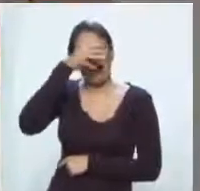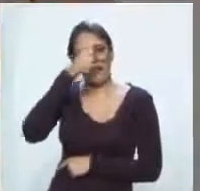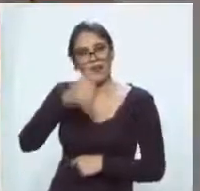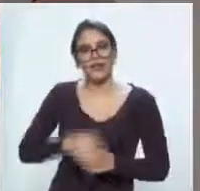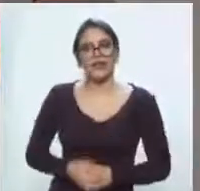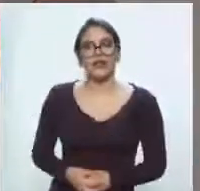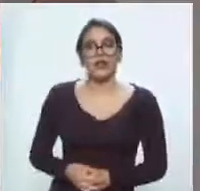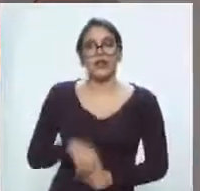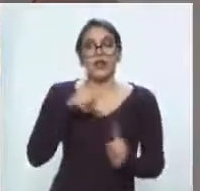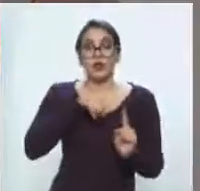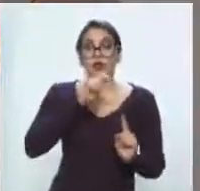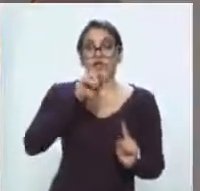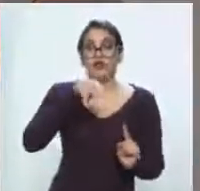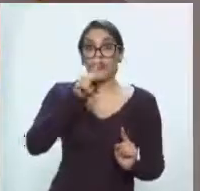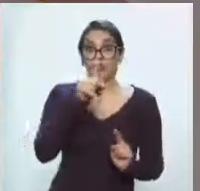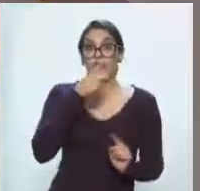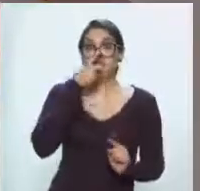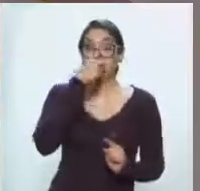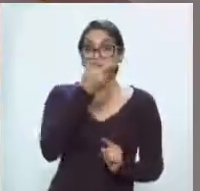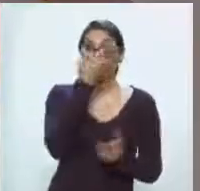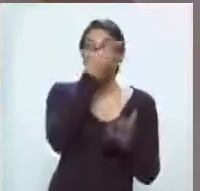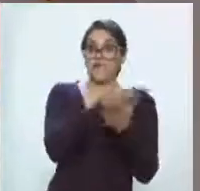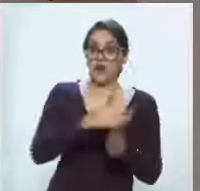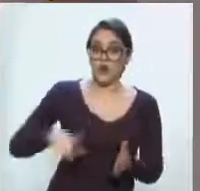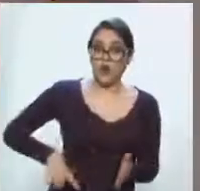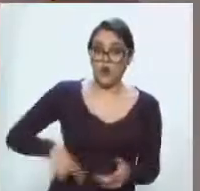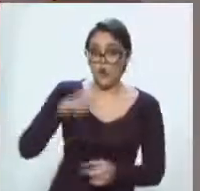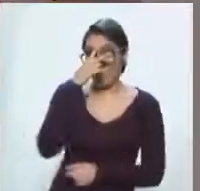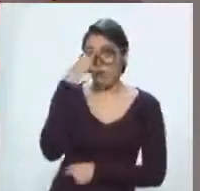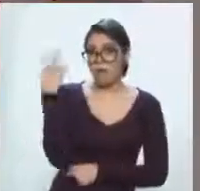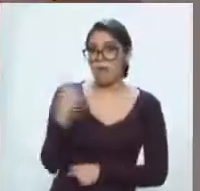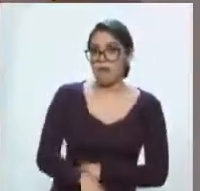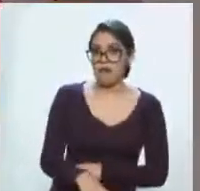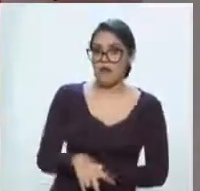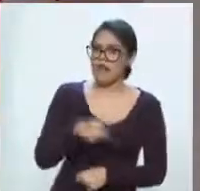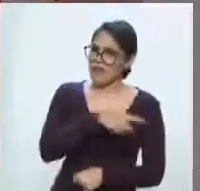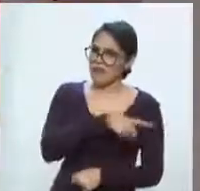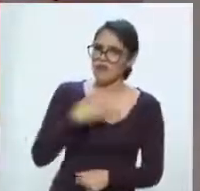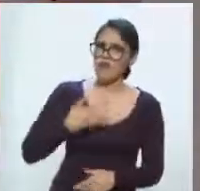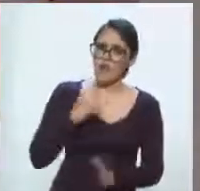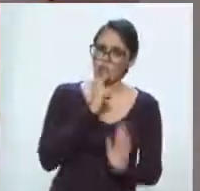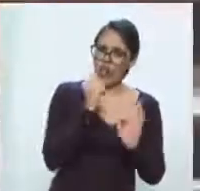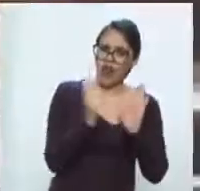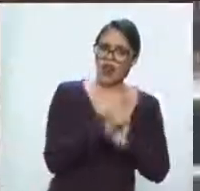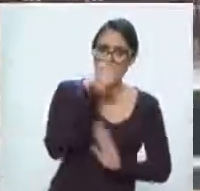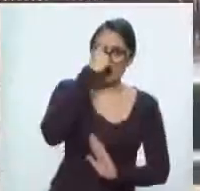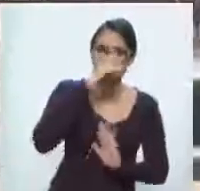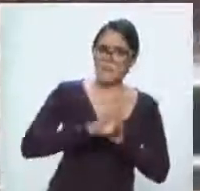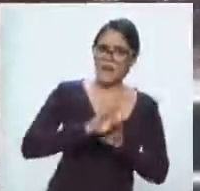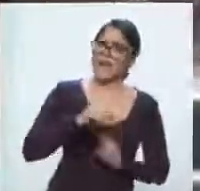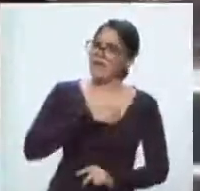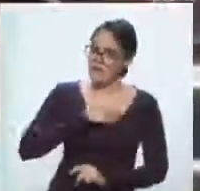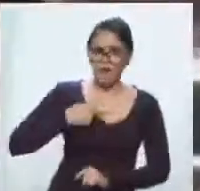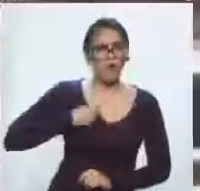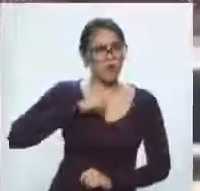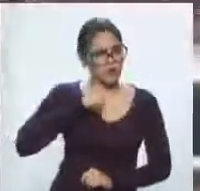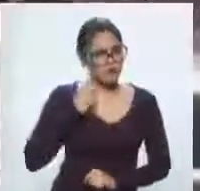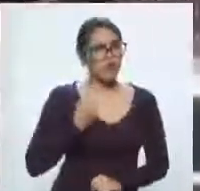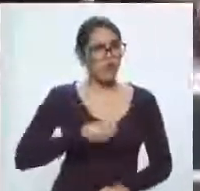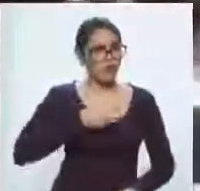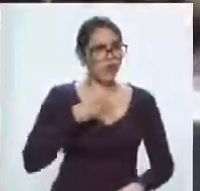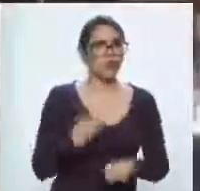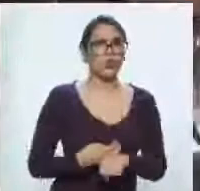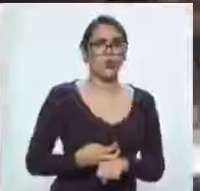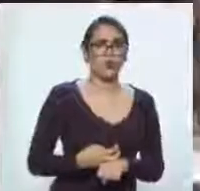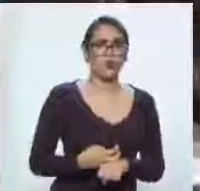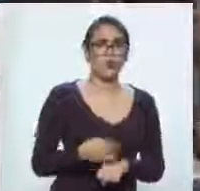Trump exigió al gobierno mexicano endurecer su política migratoria. De no hacerlo, las consecuencias serían económicas,